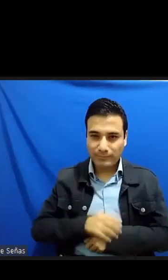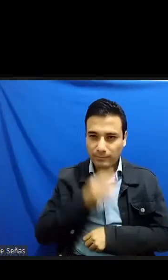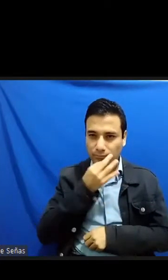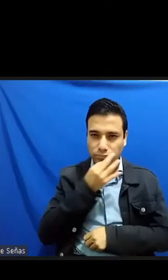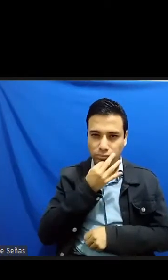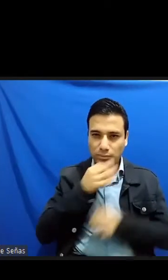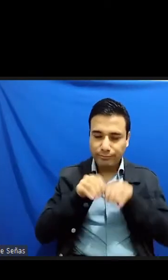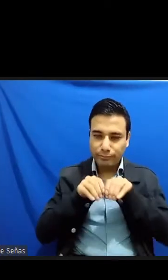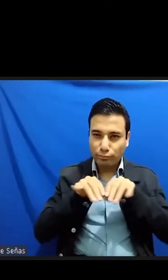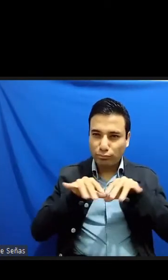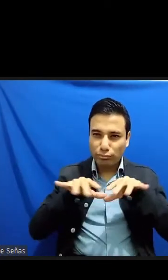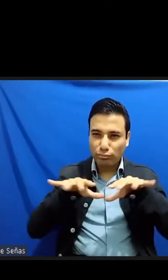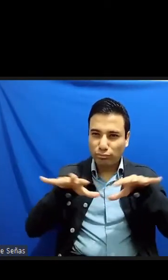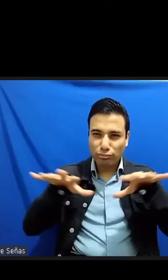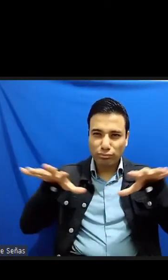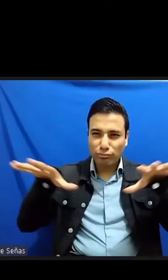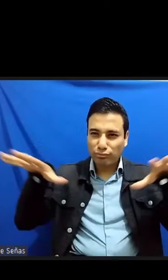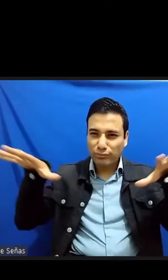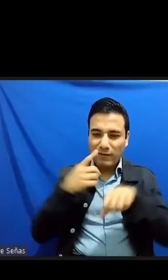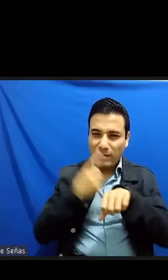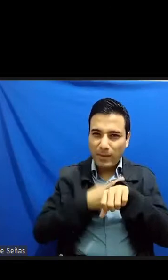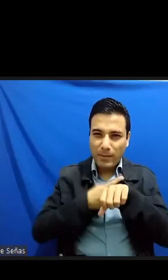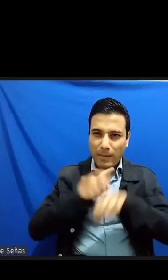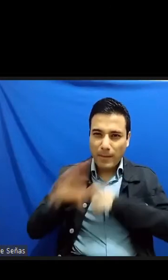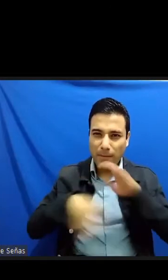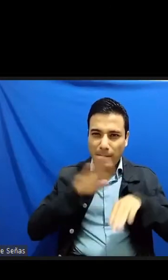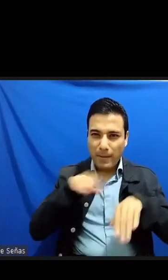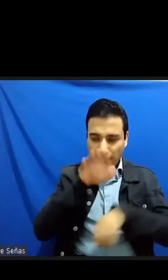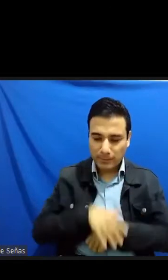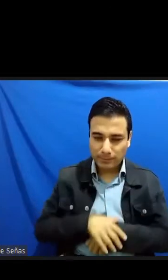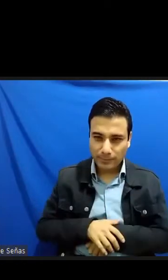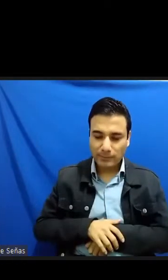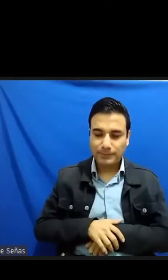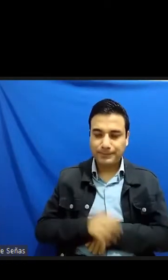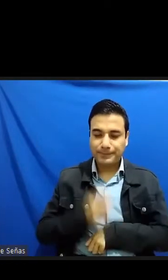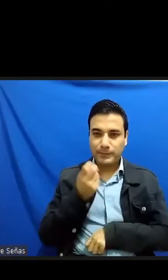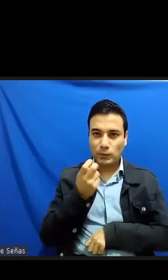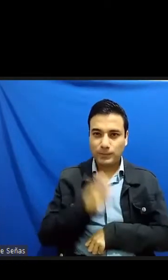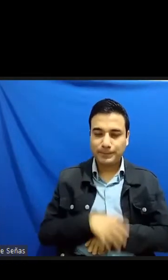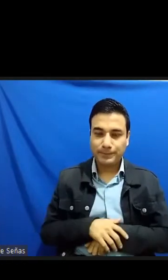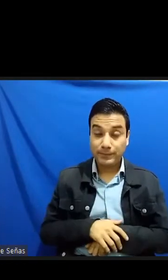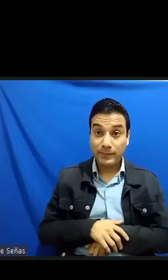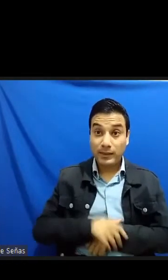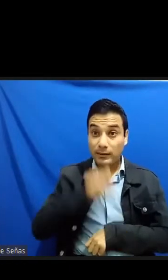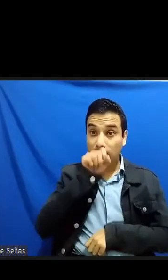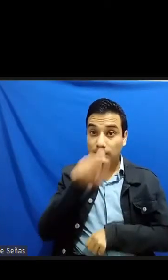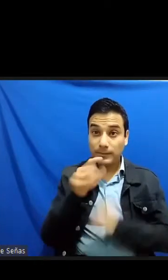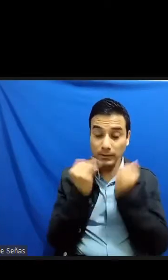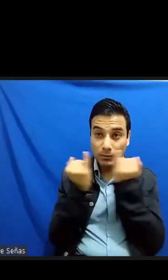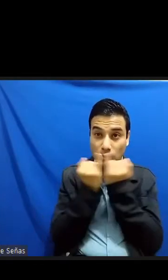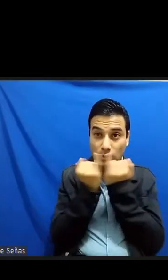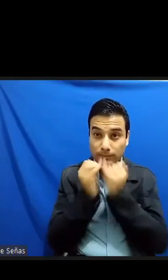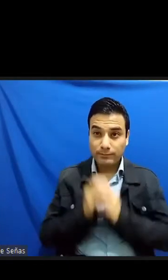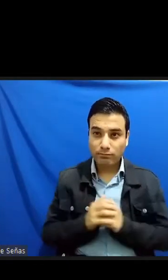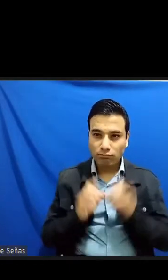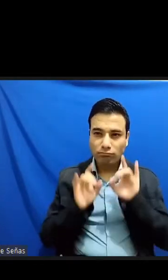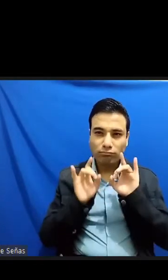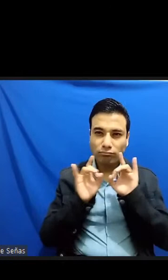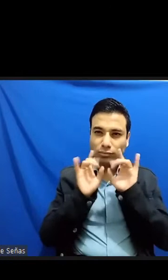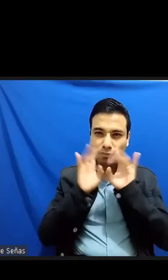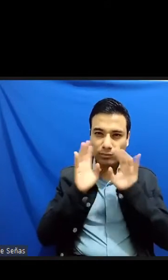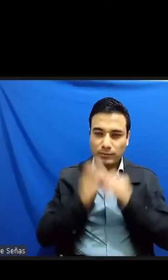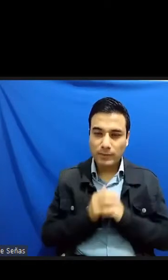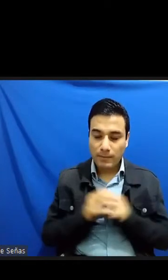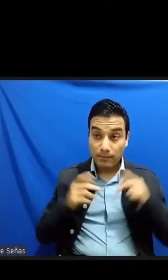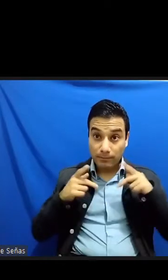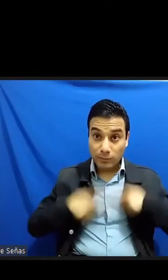cuerpos mirar cómo empiezan los decesos inesperados las generaciones espontáneas de sujetos defectuosos